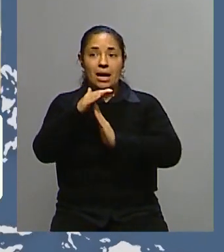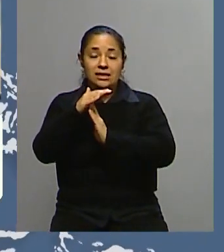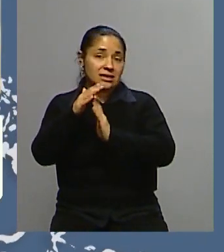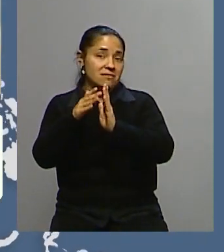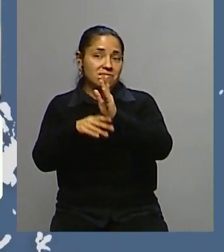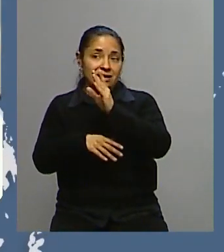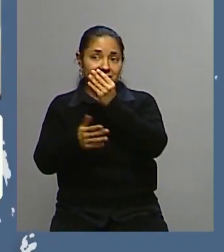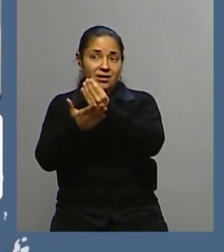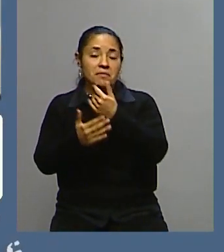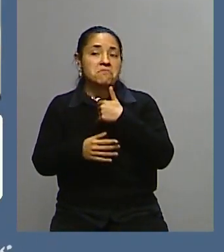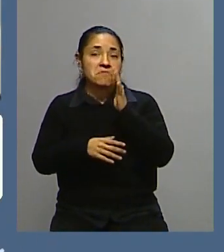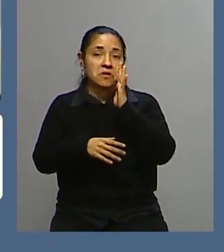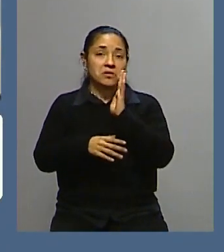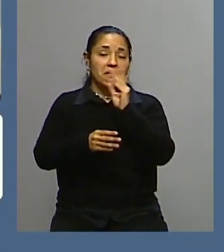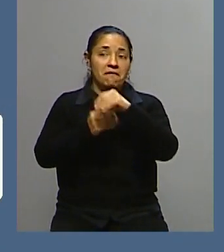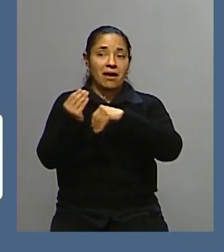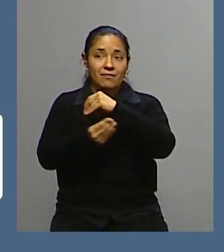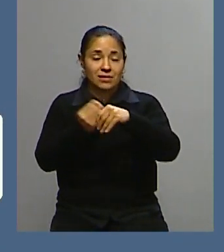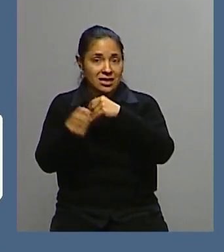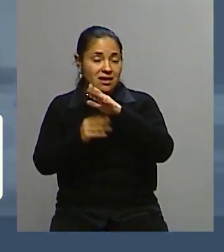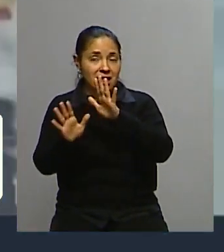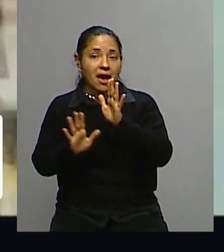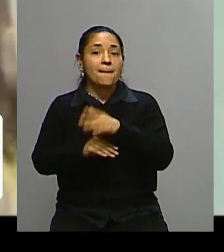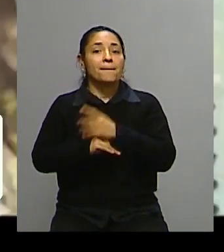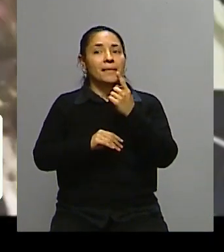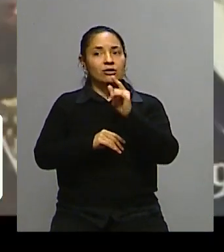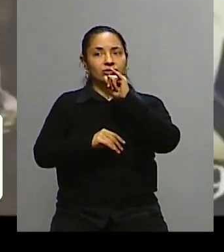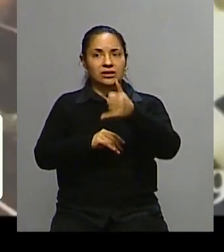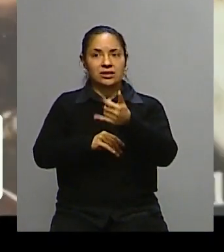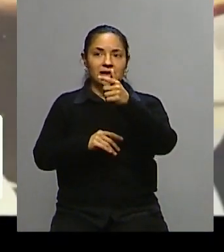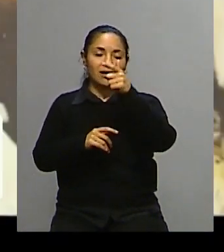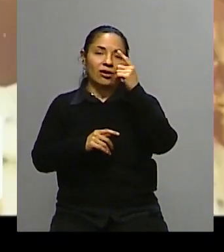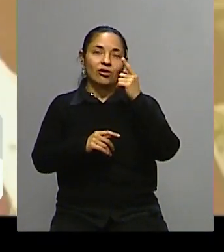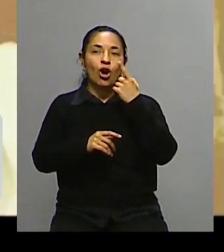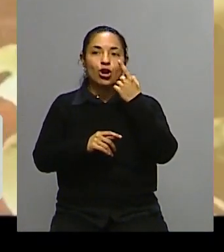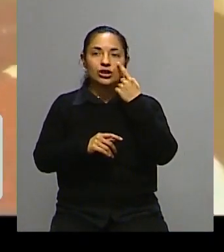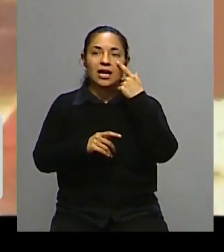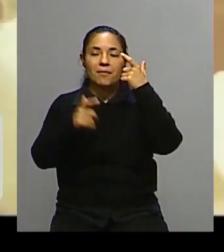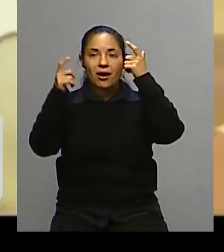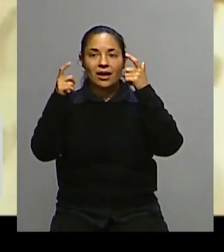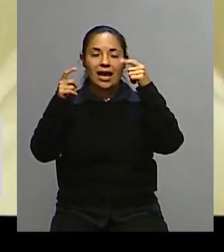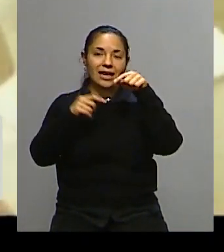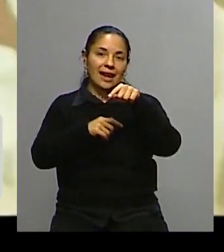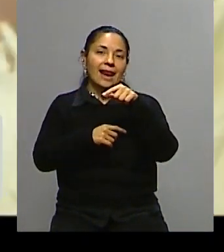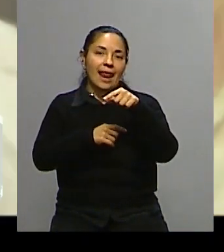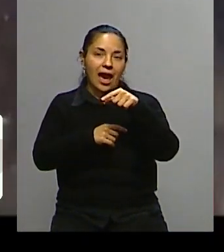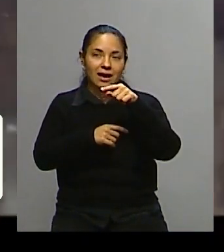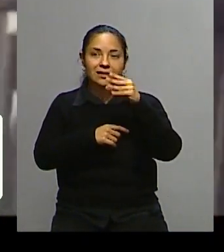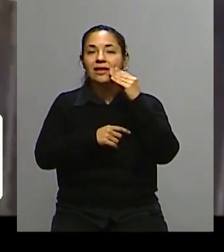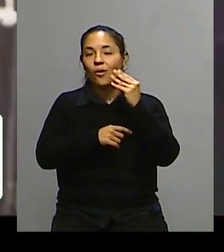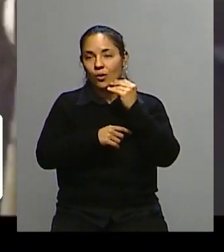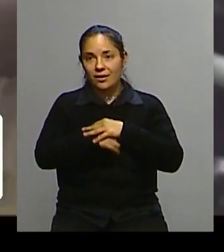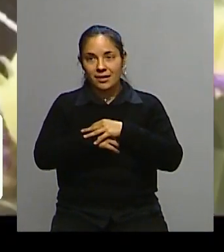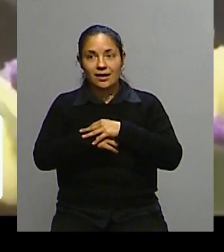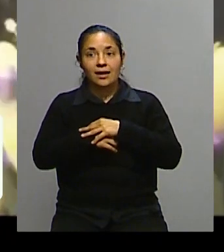sabemos tanto de esa familia real como sí sabemos de la familia real británica. La reina en particular, además, en